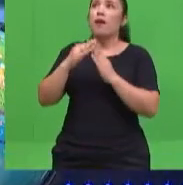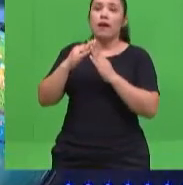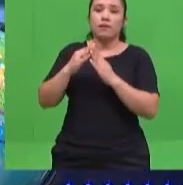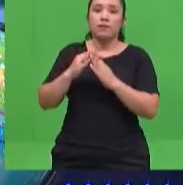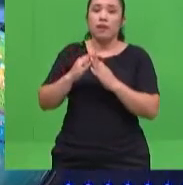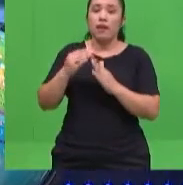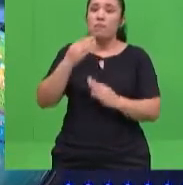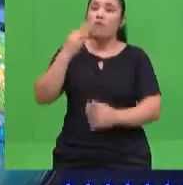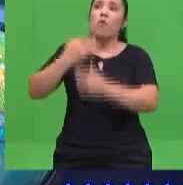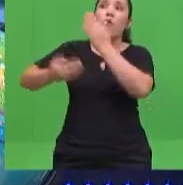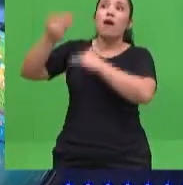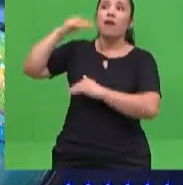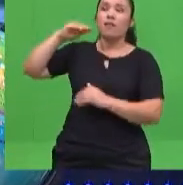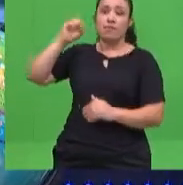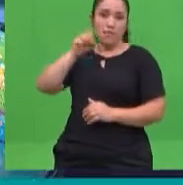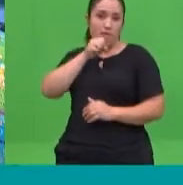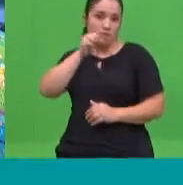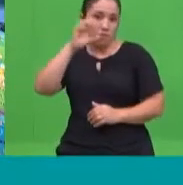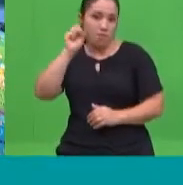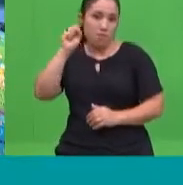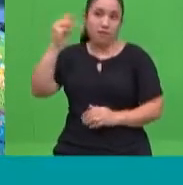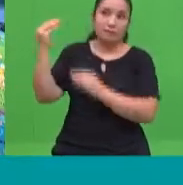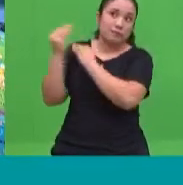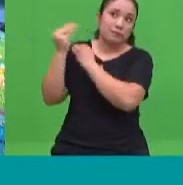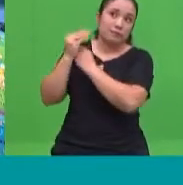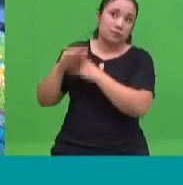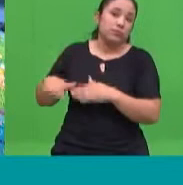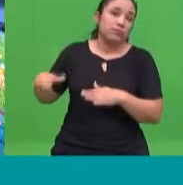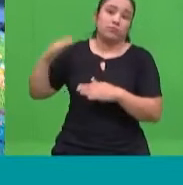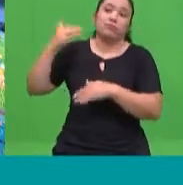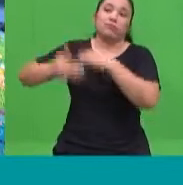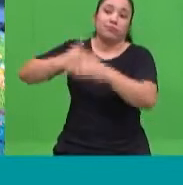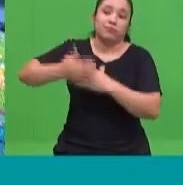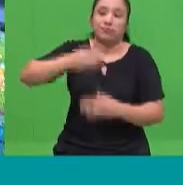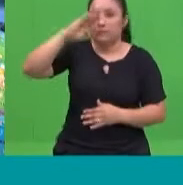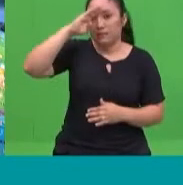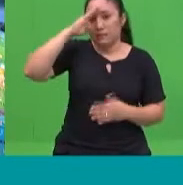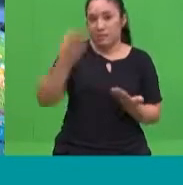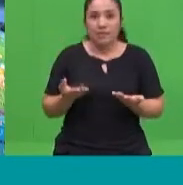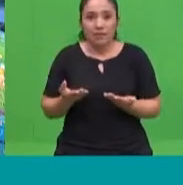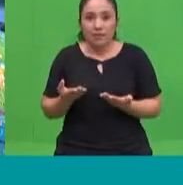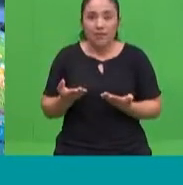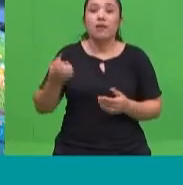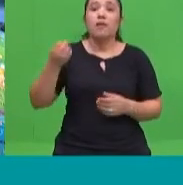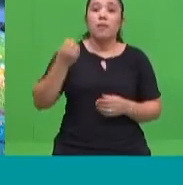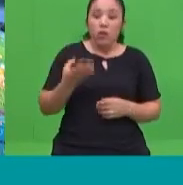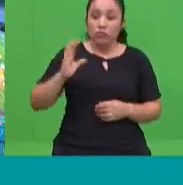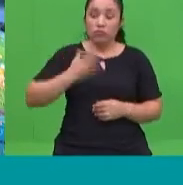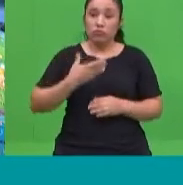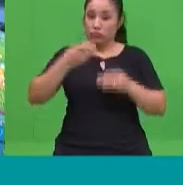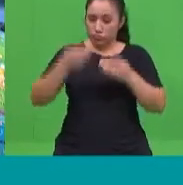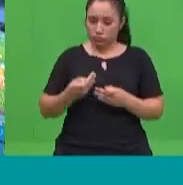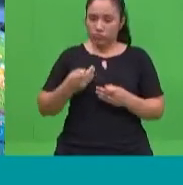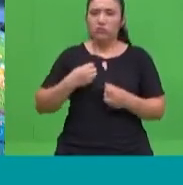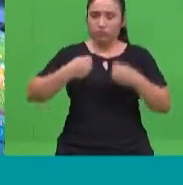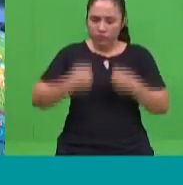que en aquel tiempo histórico era aceptado regularmente y era lo permitido e inclusive lo